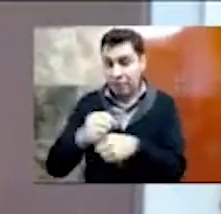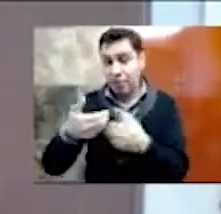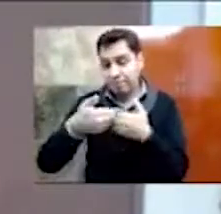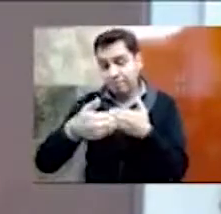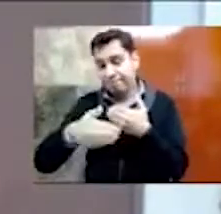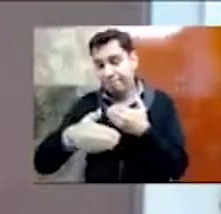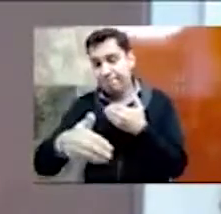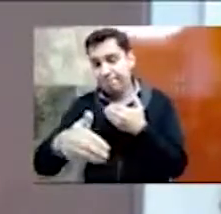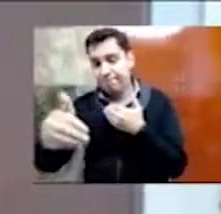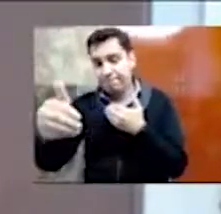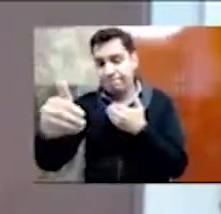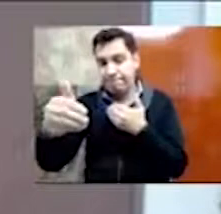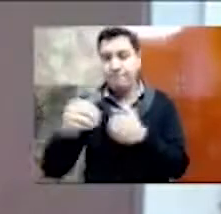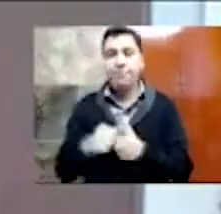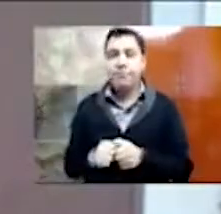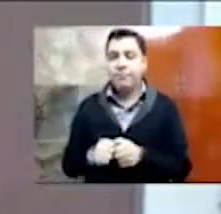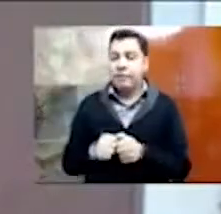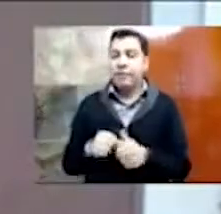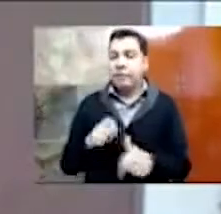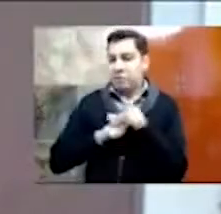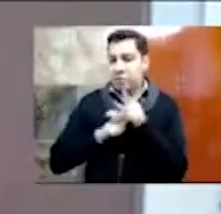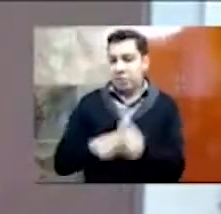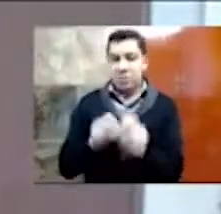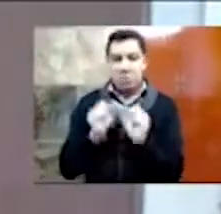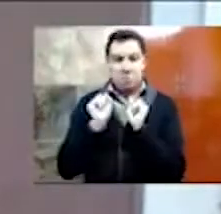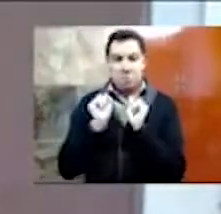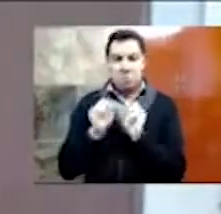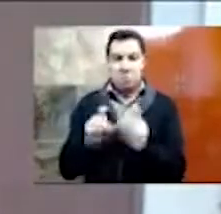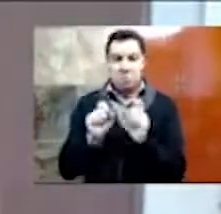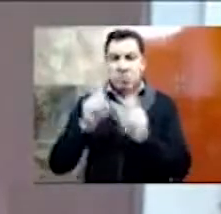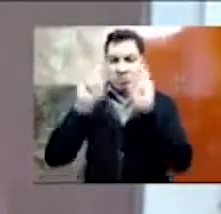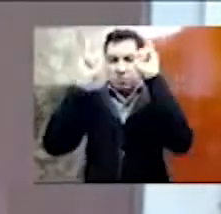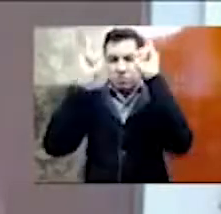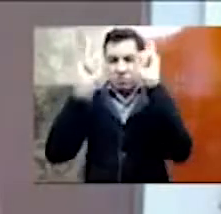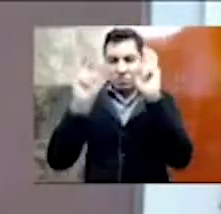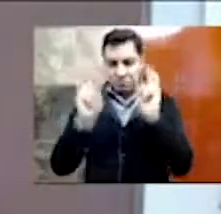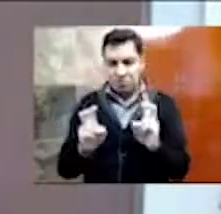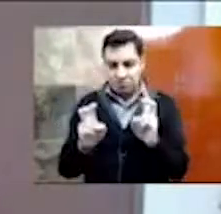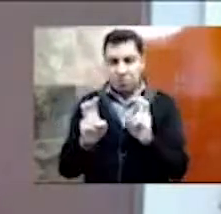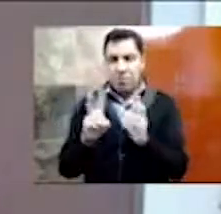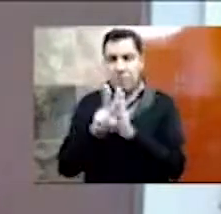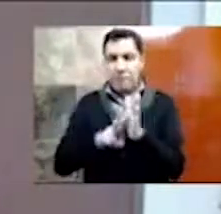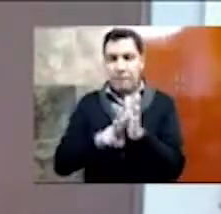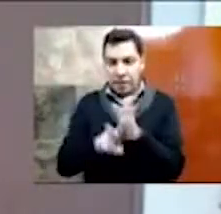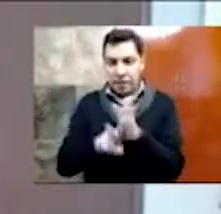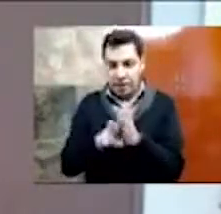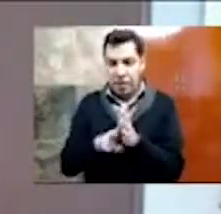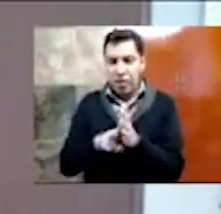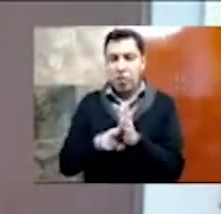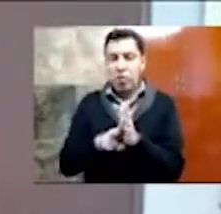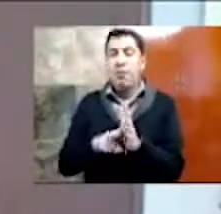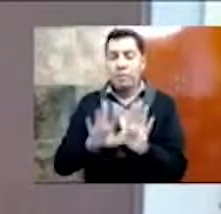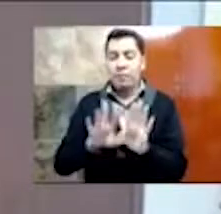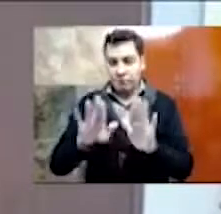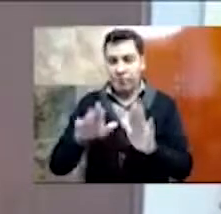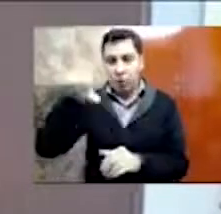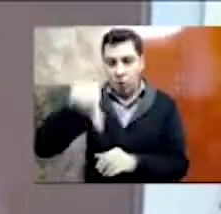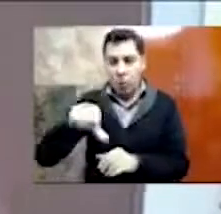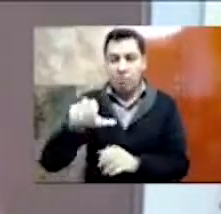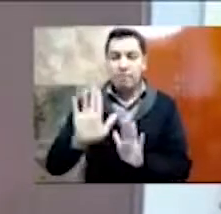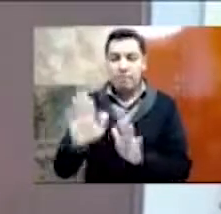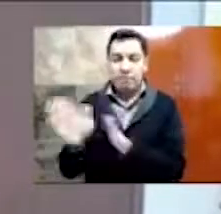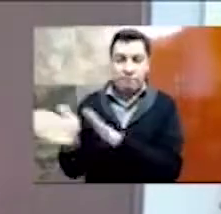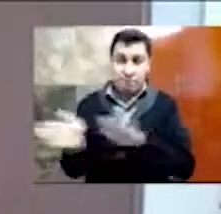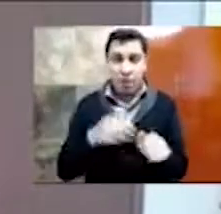magníficos, así como ahora vimos este video genial que nos presenta el arqueólogo Barrera. Mañana tendremos como invitado al maestro